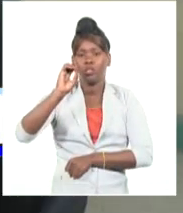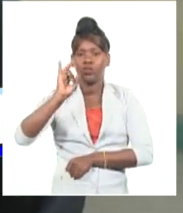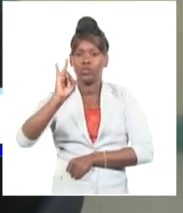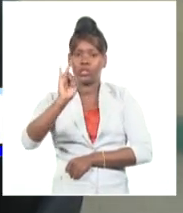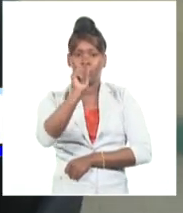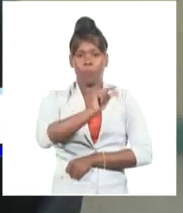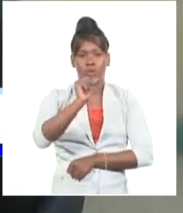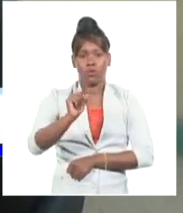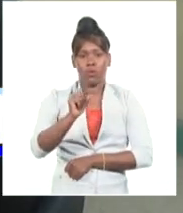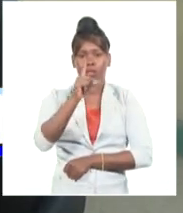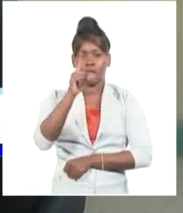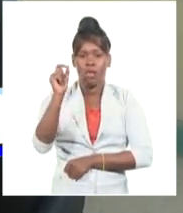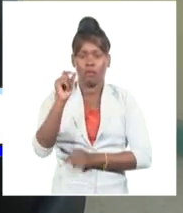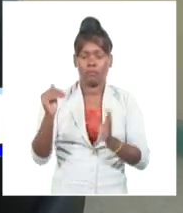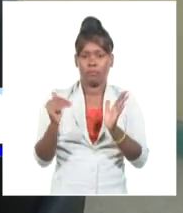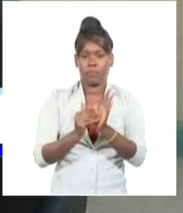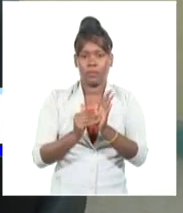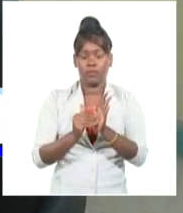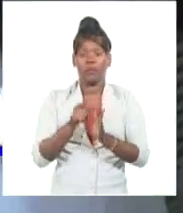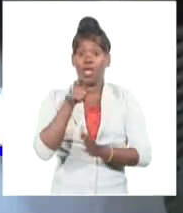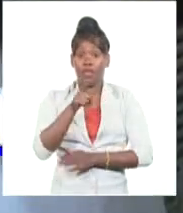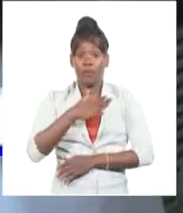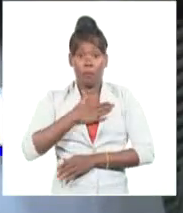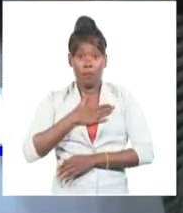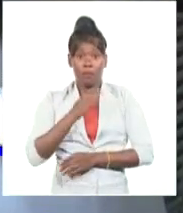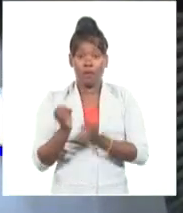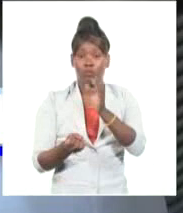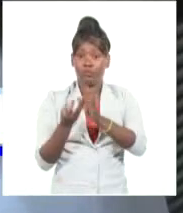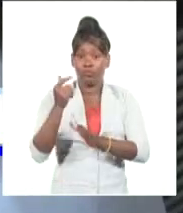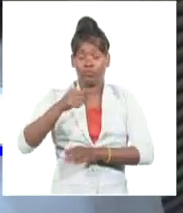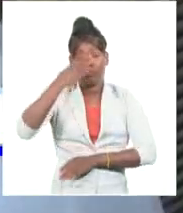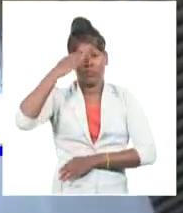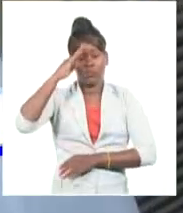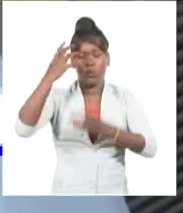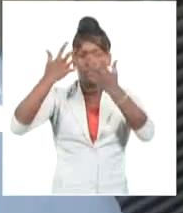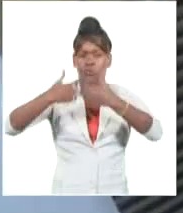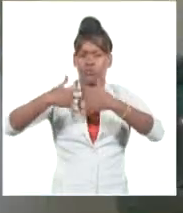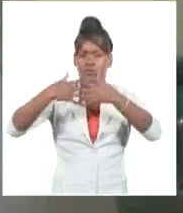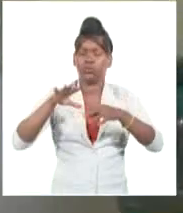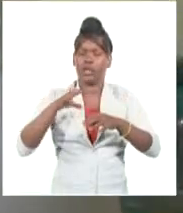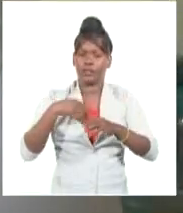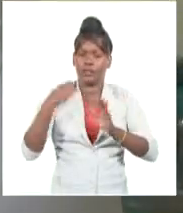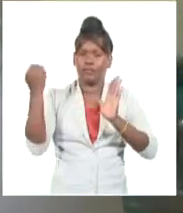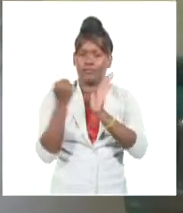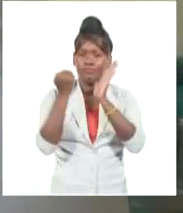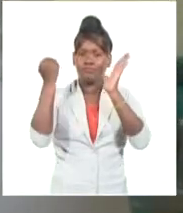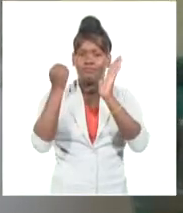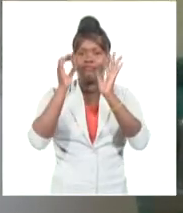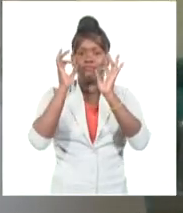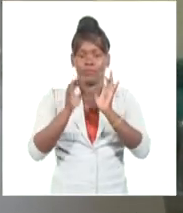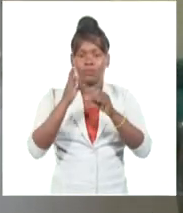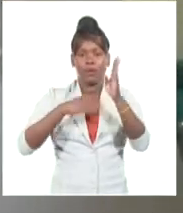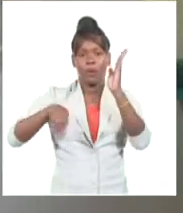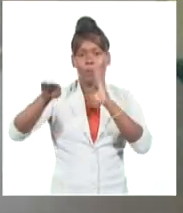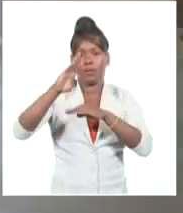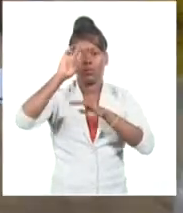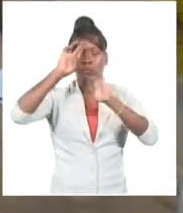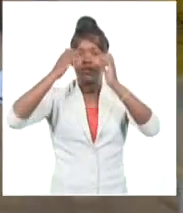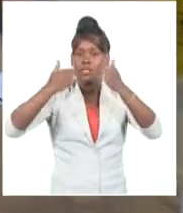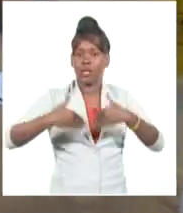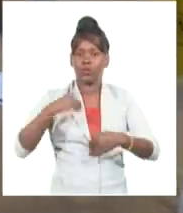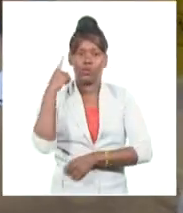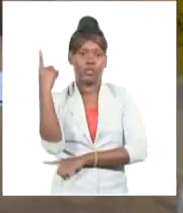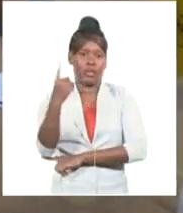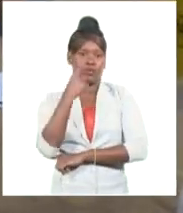personas. Agdala cuenta desde julio de 2021 con el autorizo de empleo de emergencia de la entidad reguladora nacional,